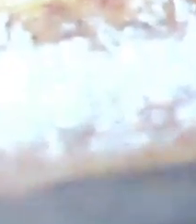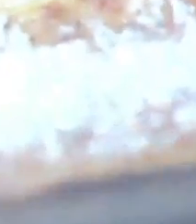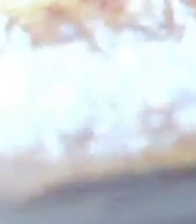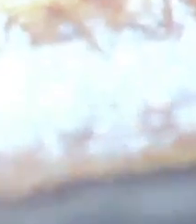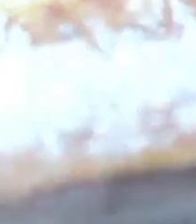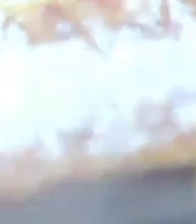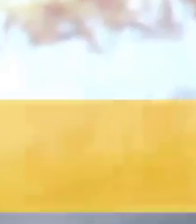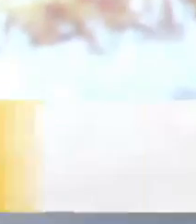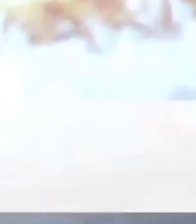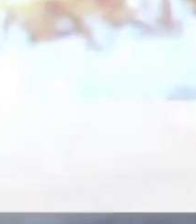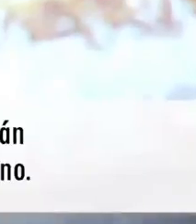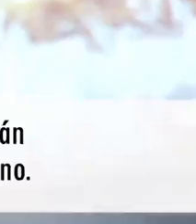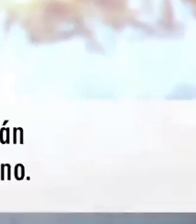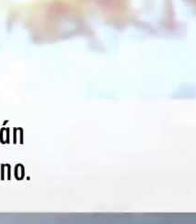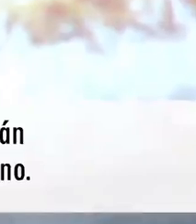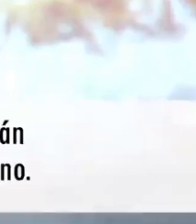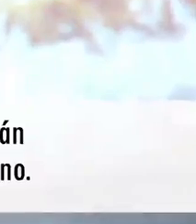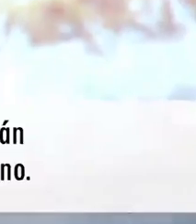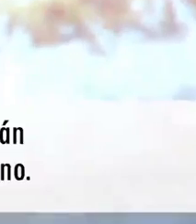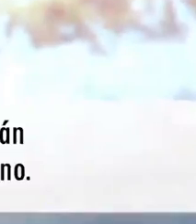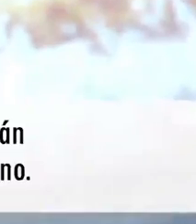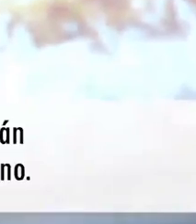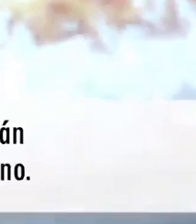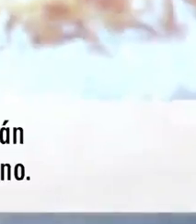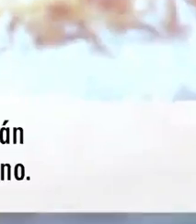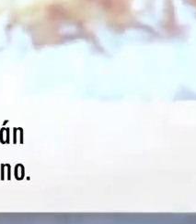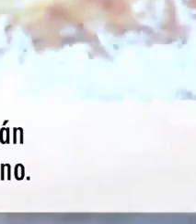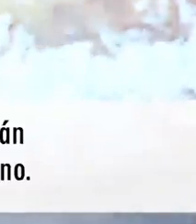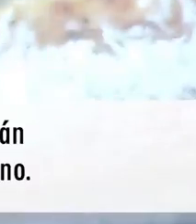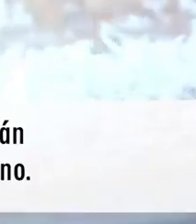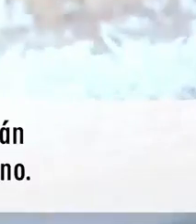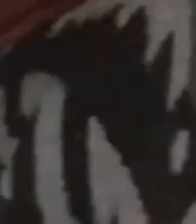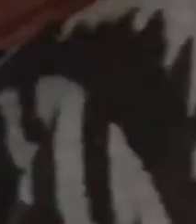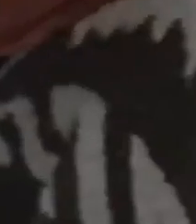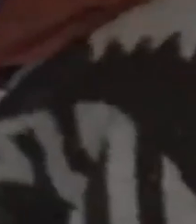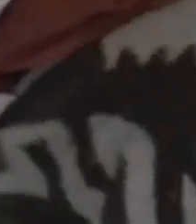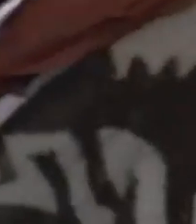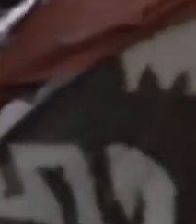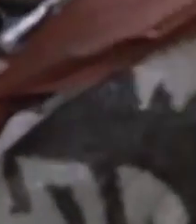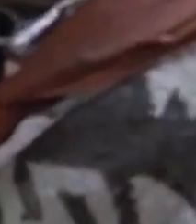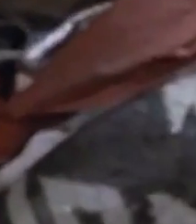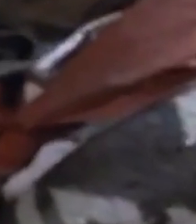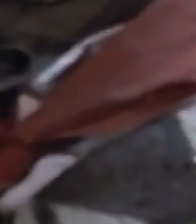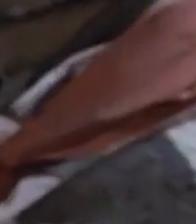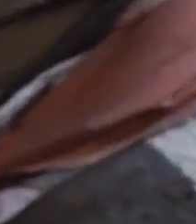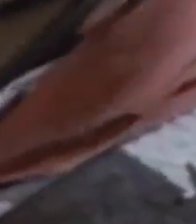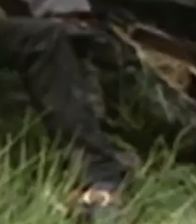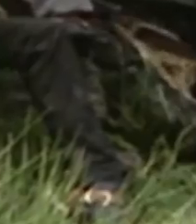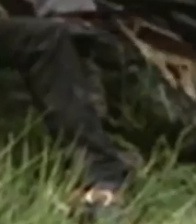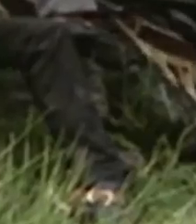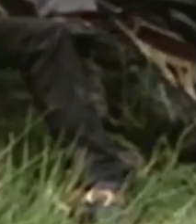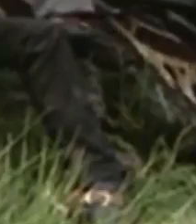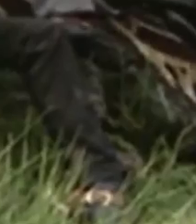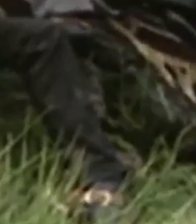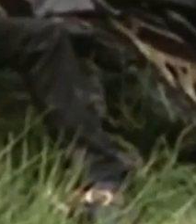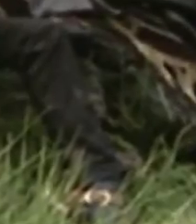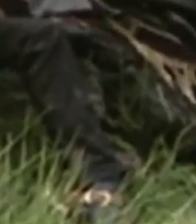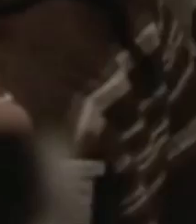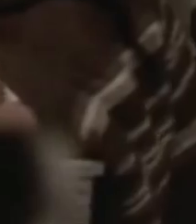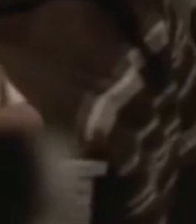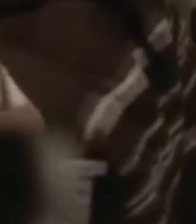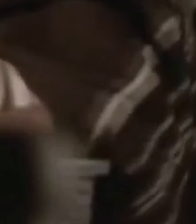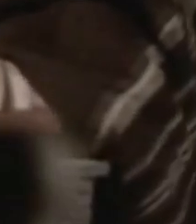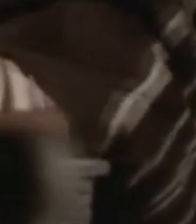Actualmente, los guaraches son uno de los platillos típicos de la comida mexicana. Este lunes 4 de mayo a las 22